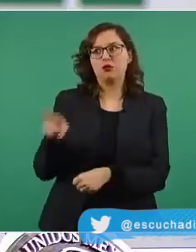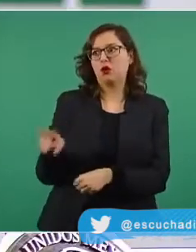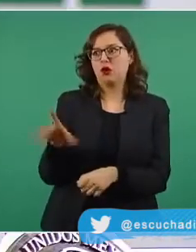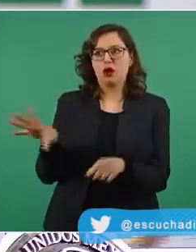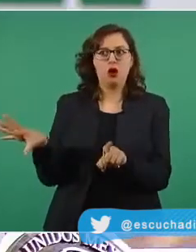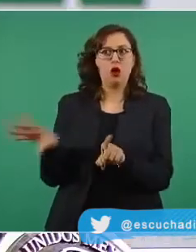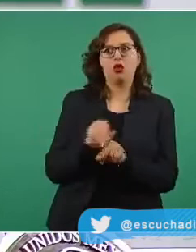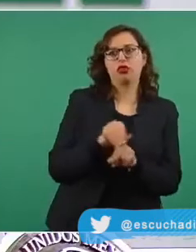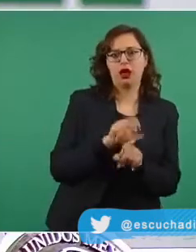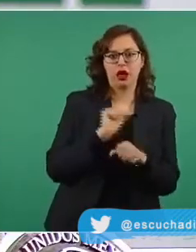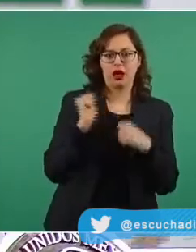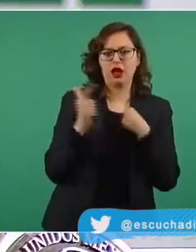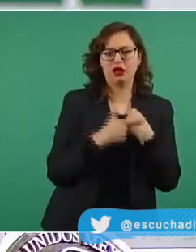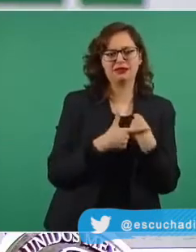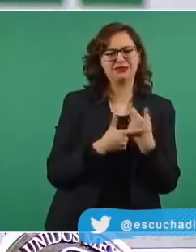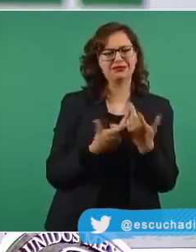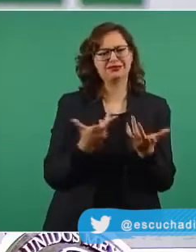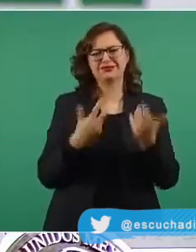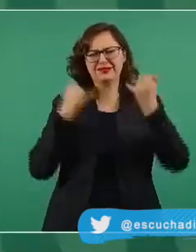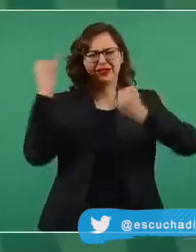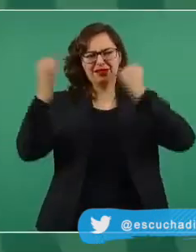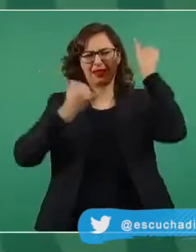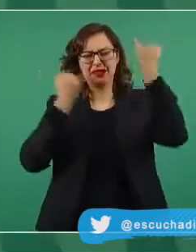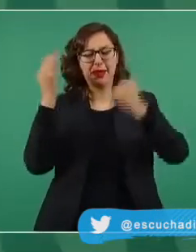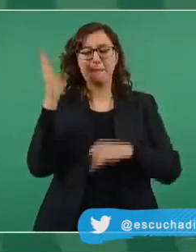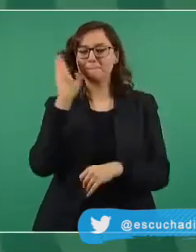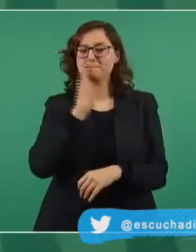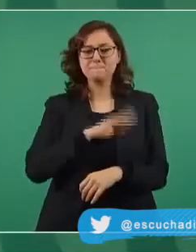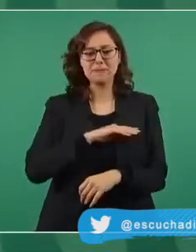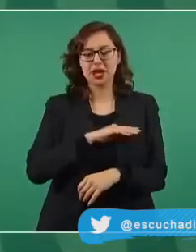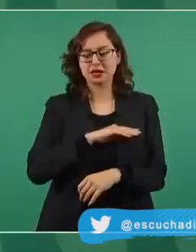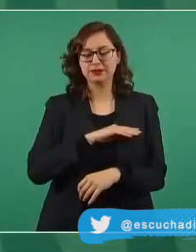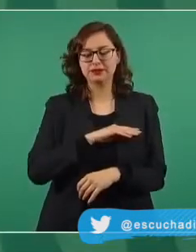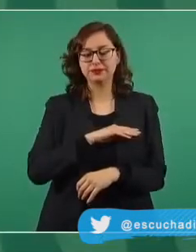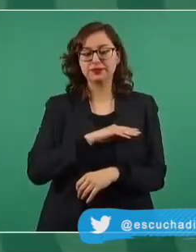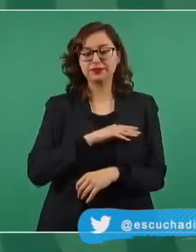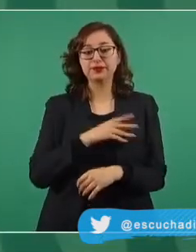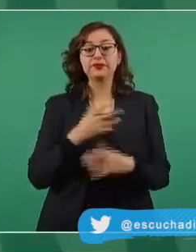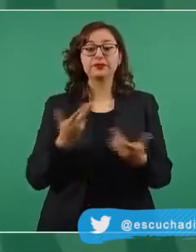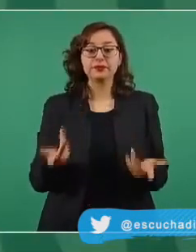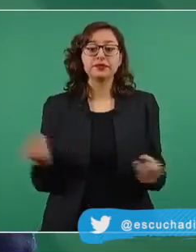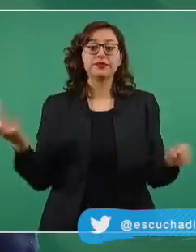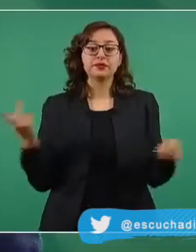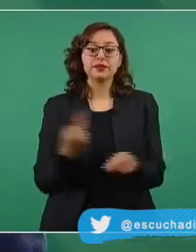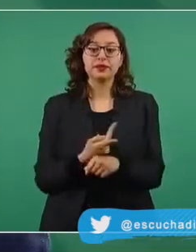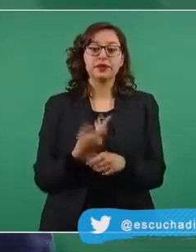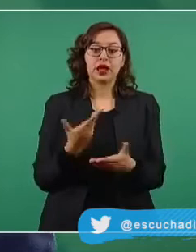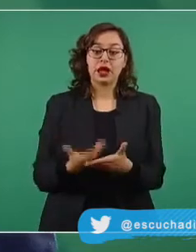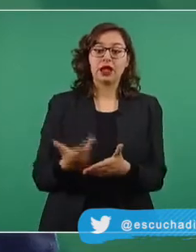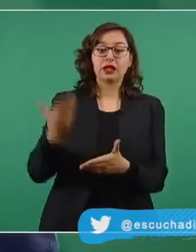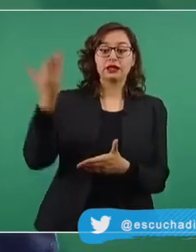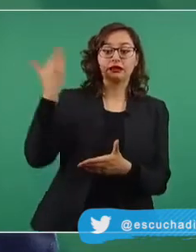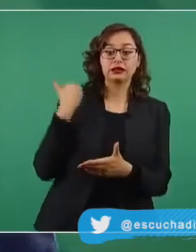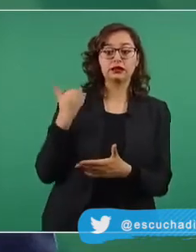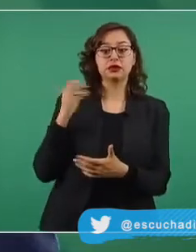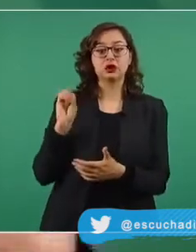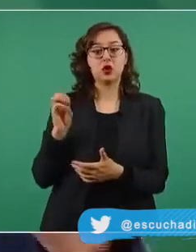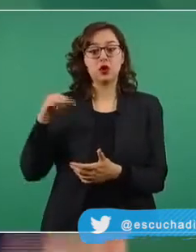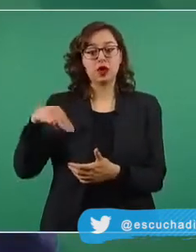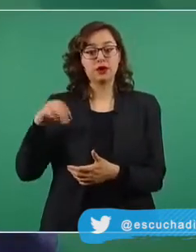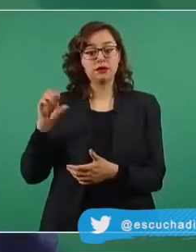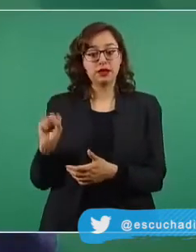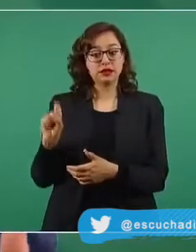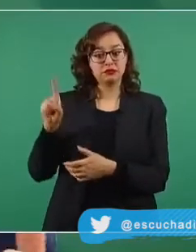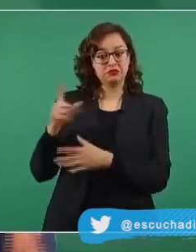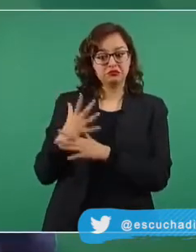su cuenta de Twitter, mencionó que la ocupación hospitalaria por COVID-19 se redujo casi 90% en comparación con el